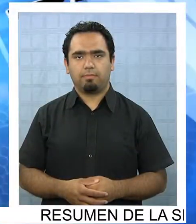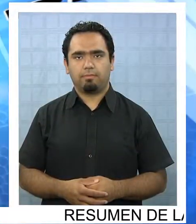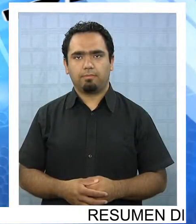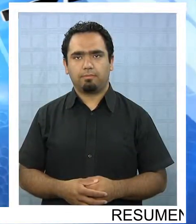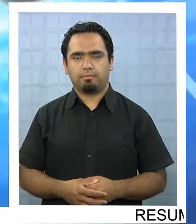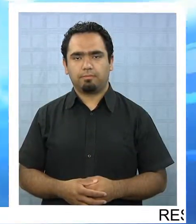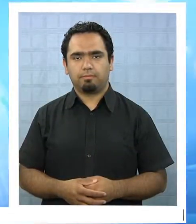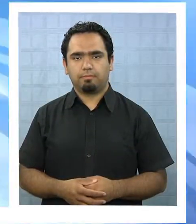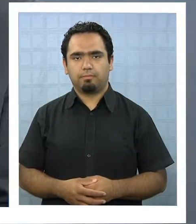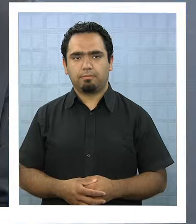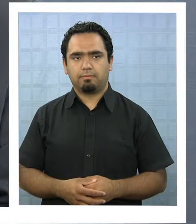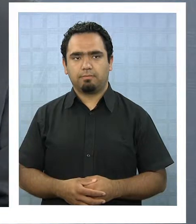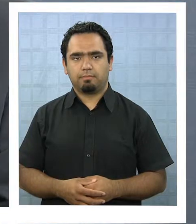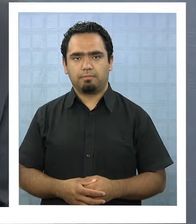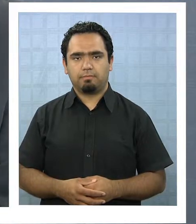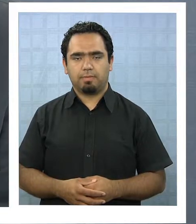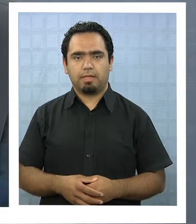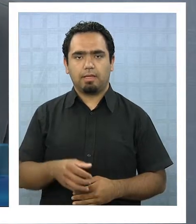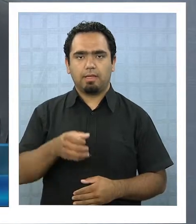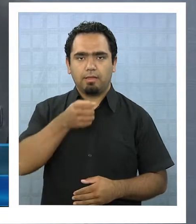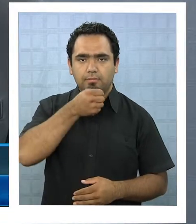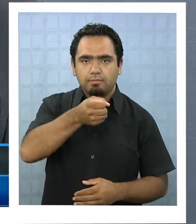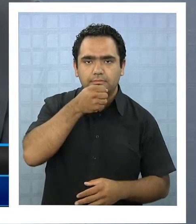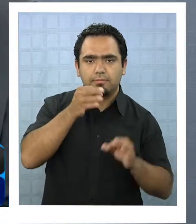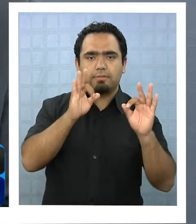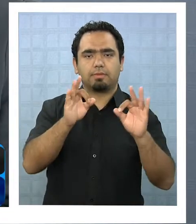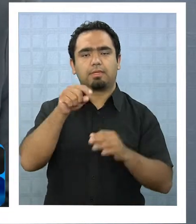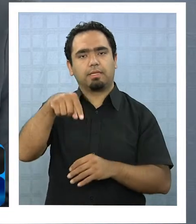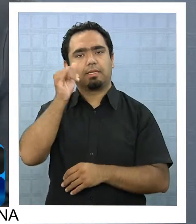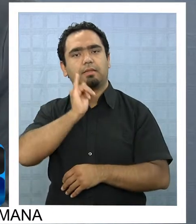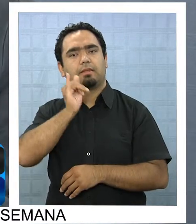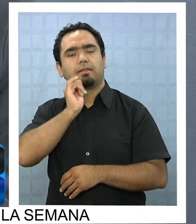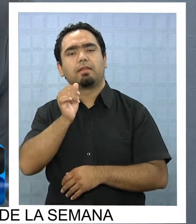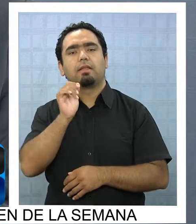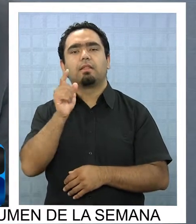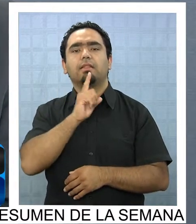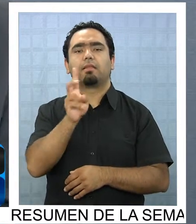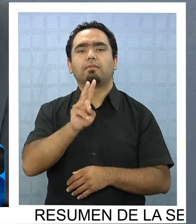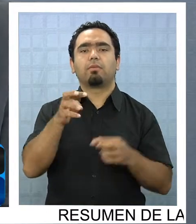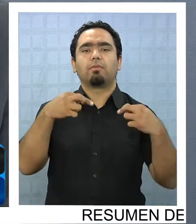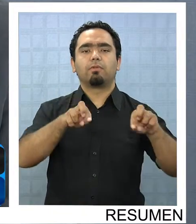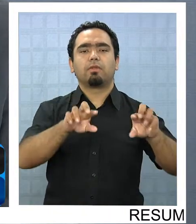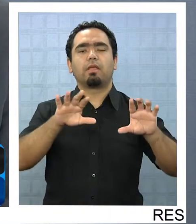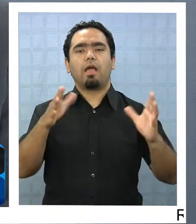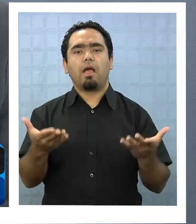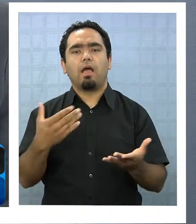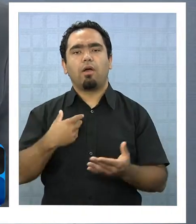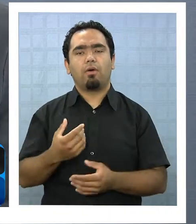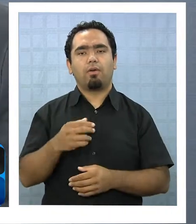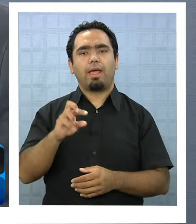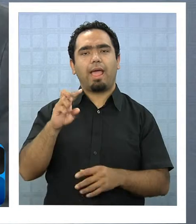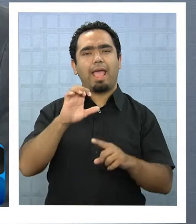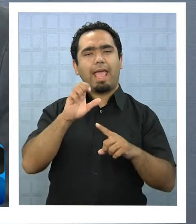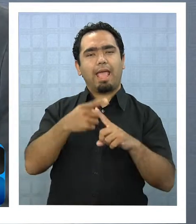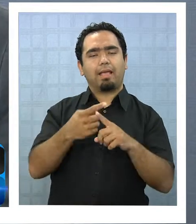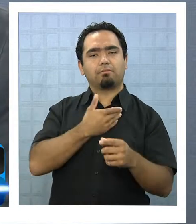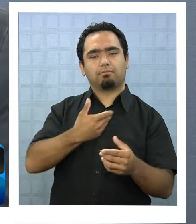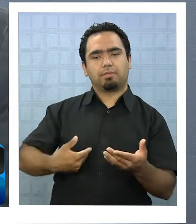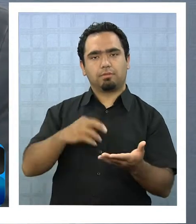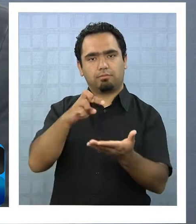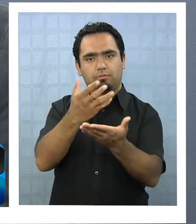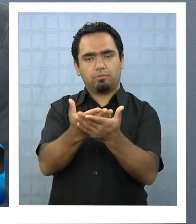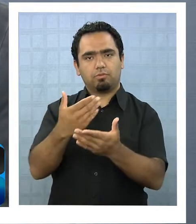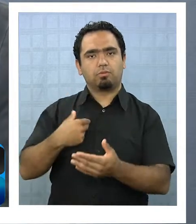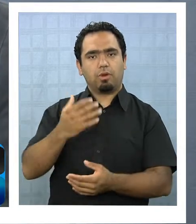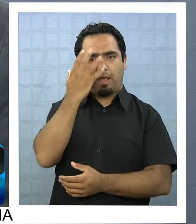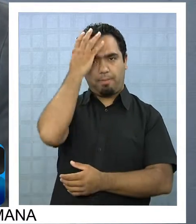Música Especial de prensa en Iquique Televisión en esta oportunidad con Marco Enríquez Ominami quien está de